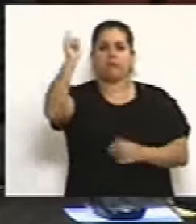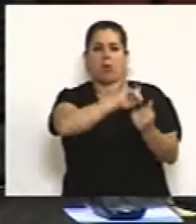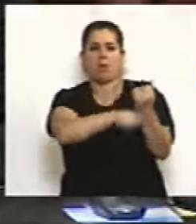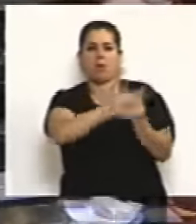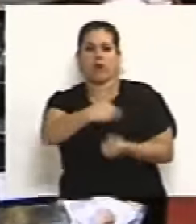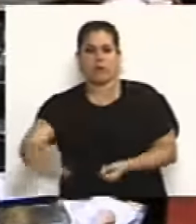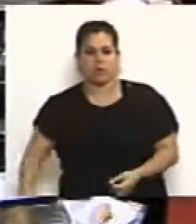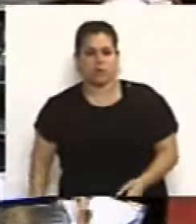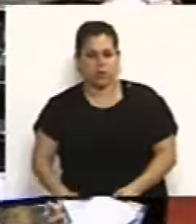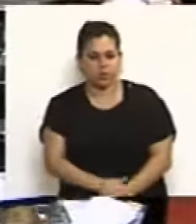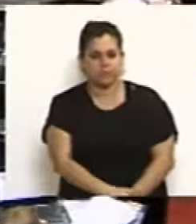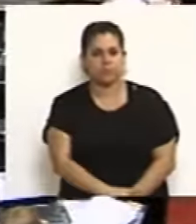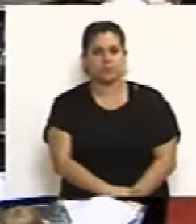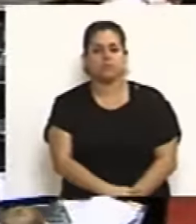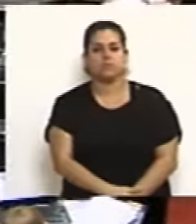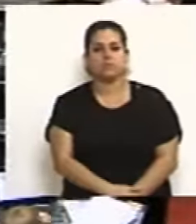Ejecutivo.